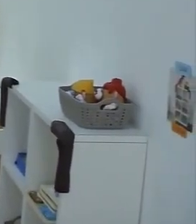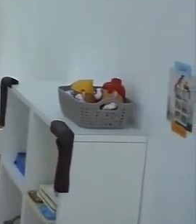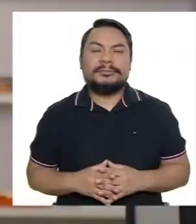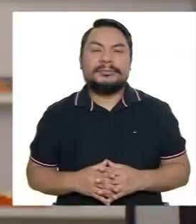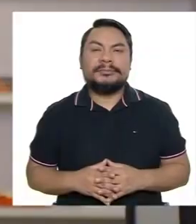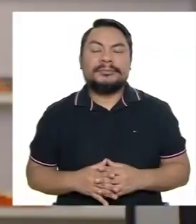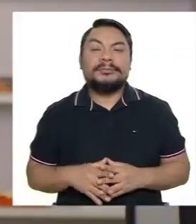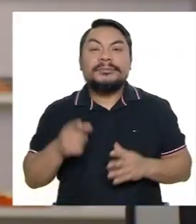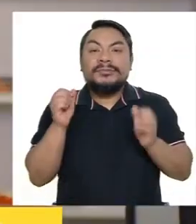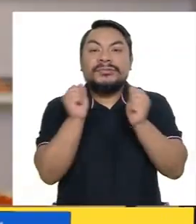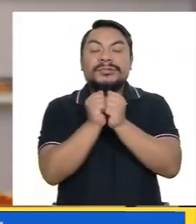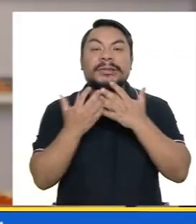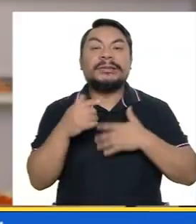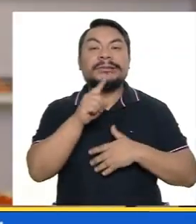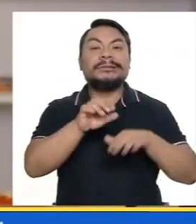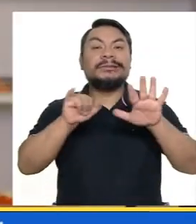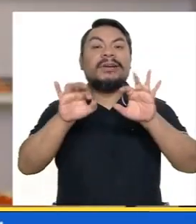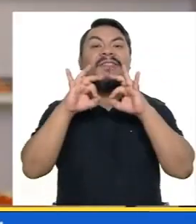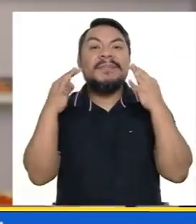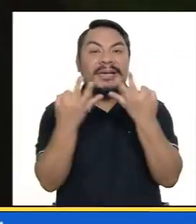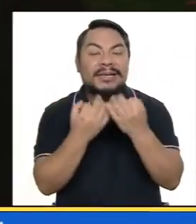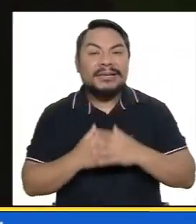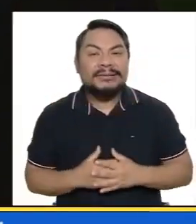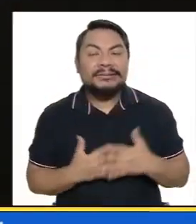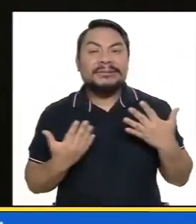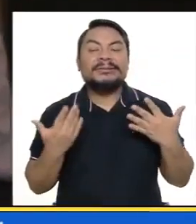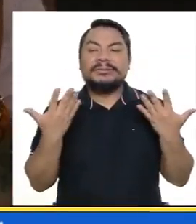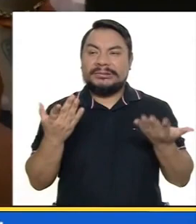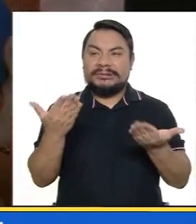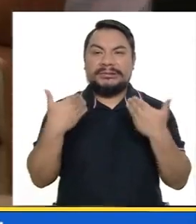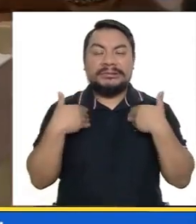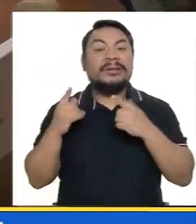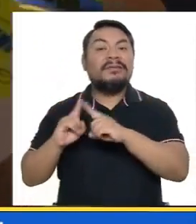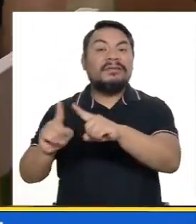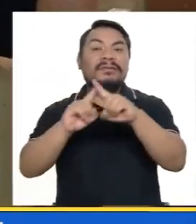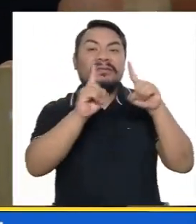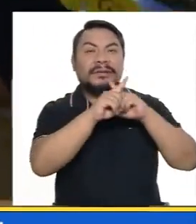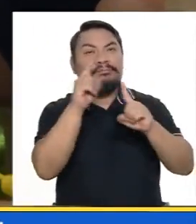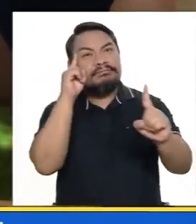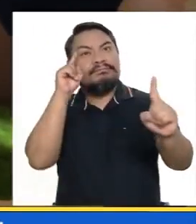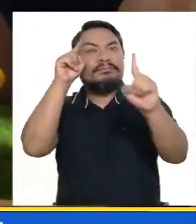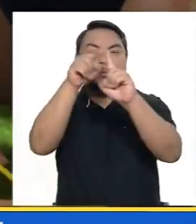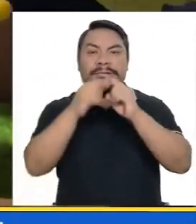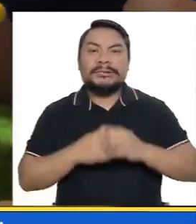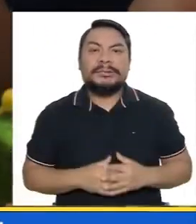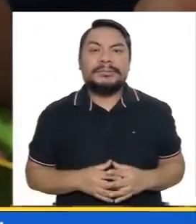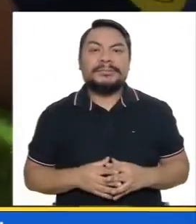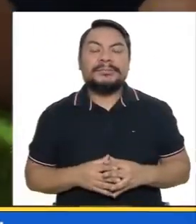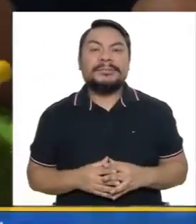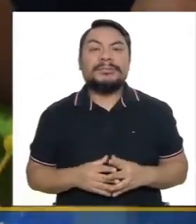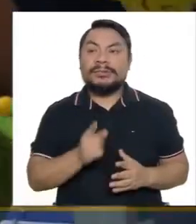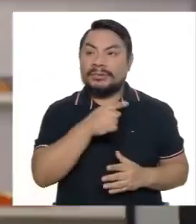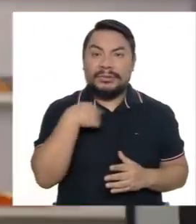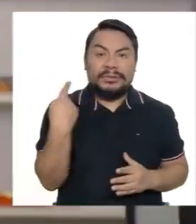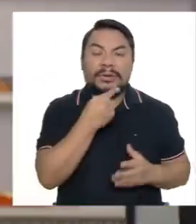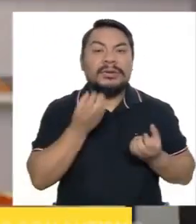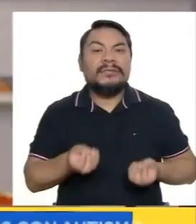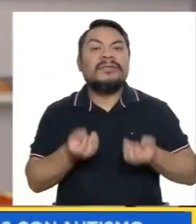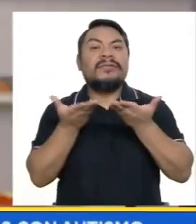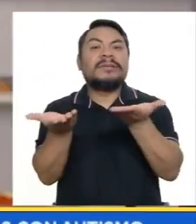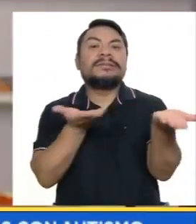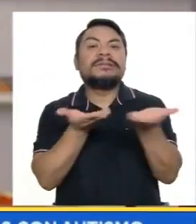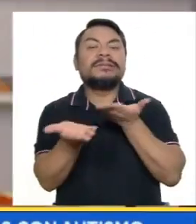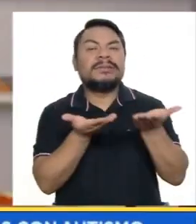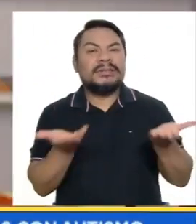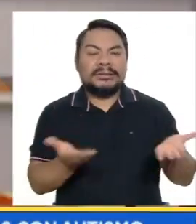Nos acompañan 16 familias en la cual tienen diferentes desafíos Nosotros ofrecemos